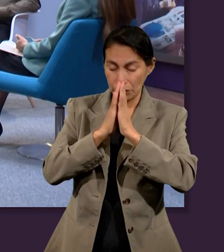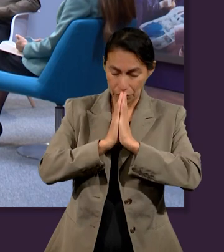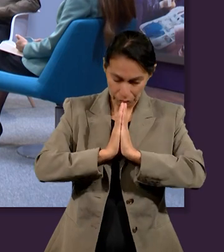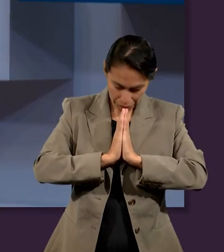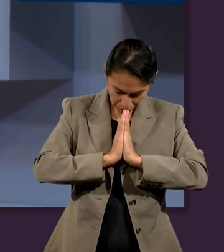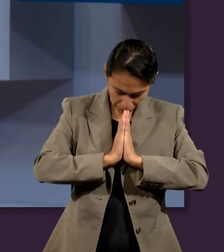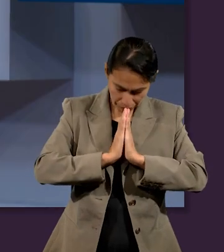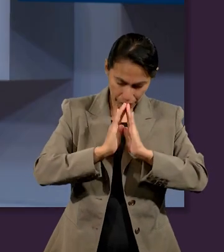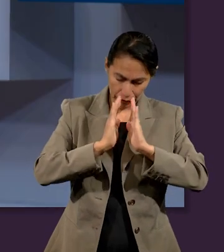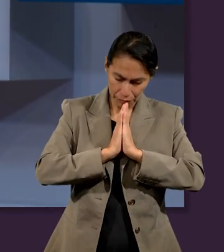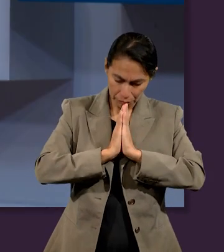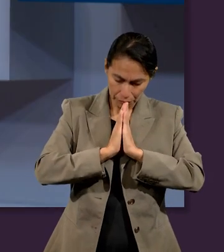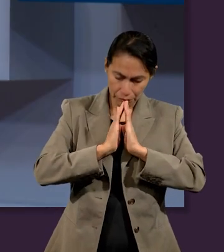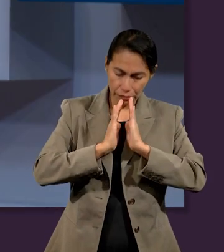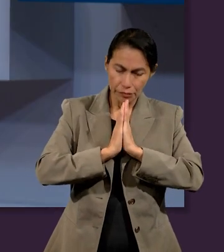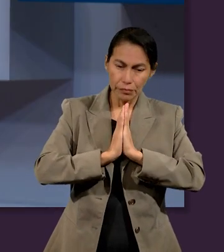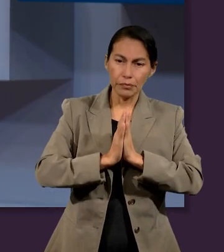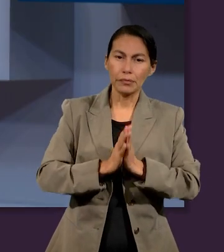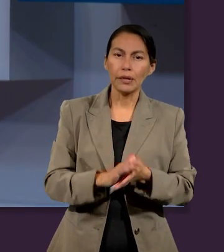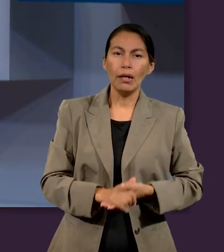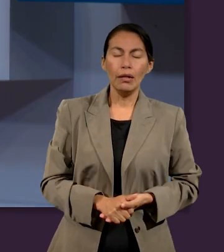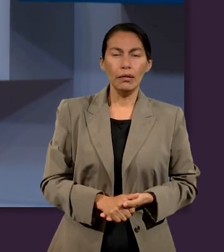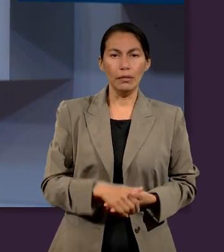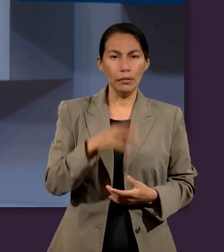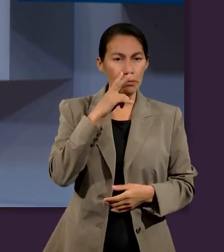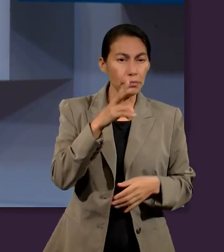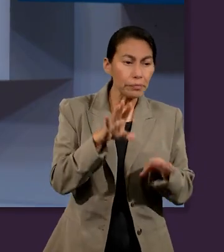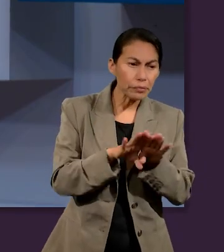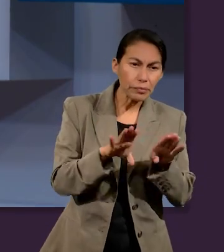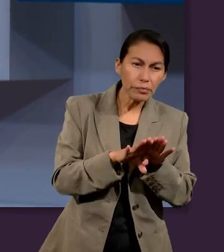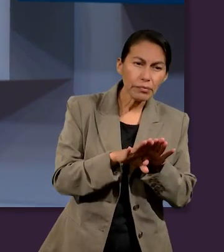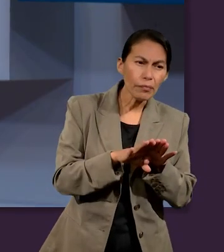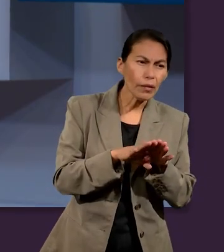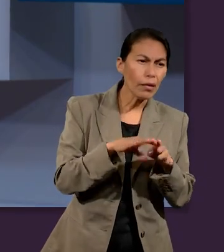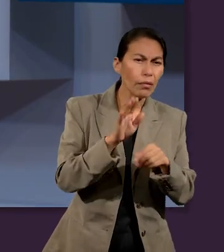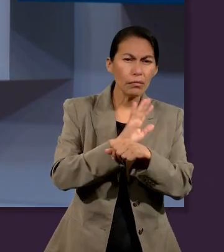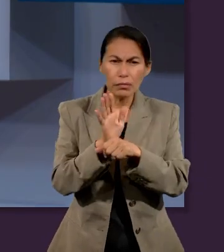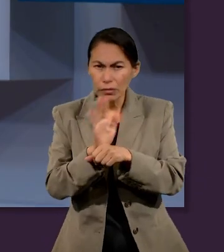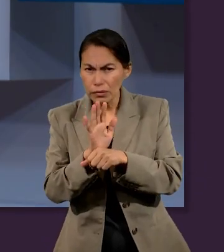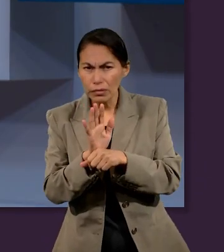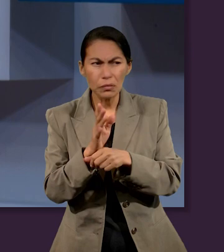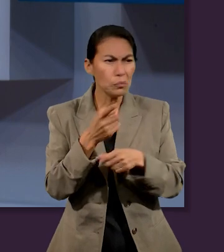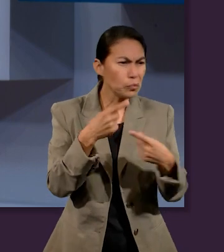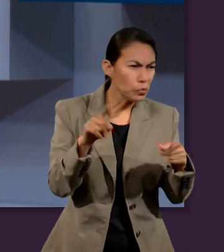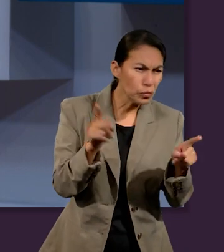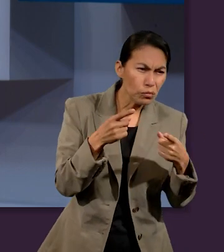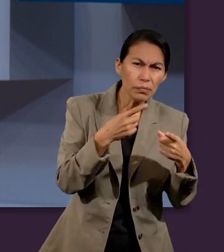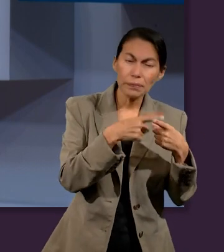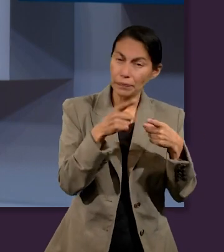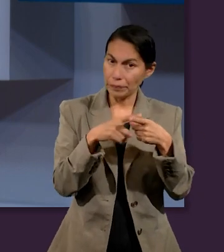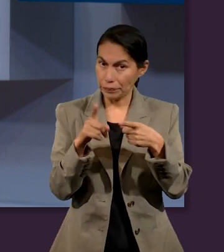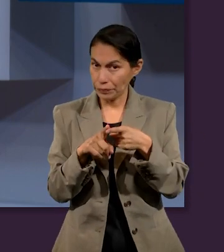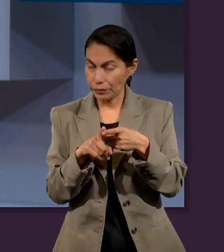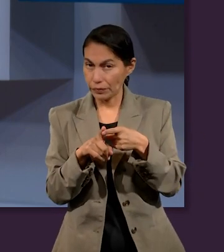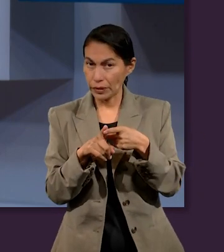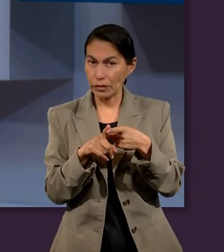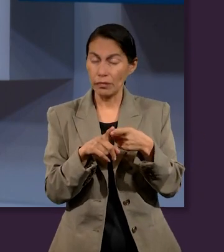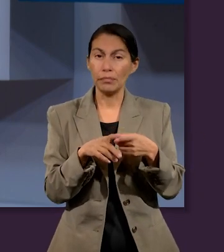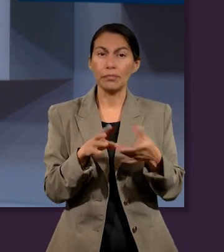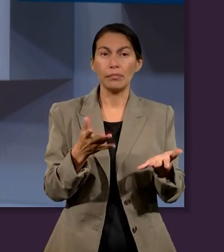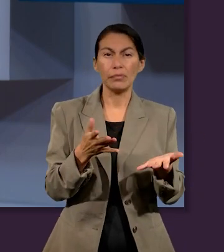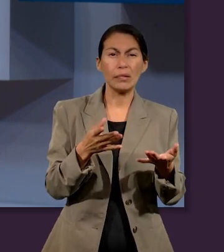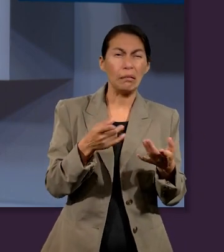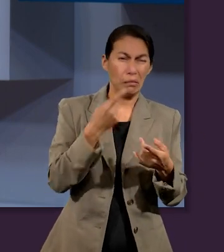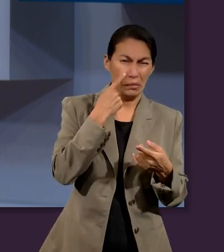Nos damos cuenta que a través de libros, películas e incluso la música, aquella vieja mentira